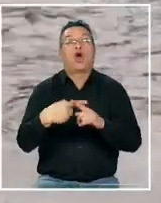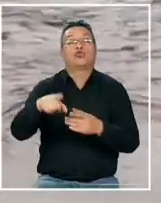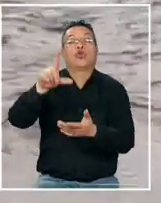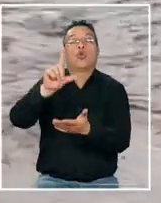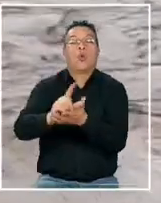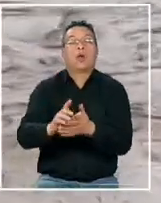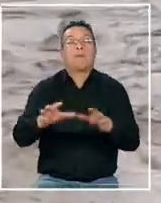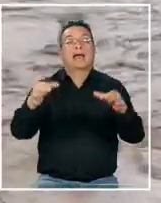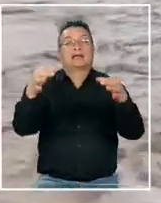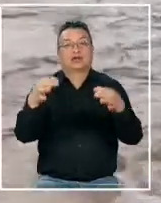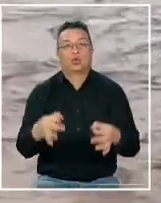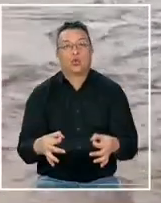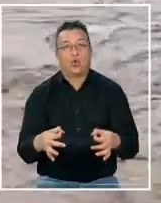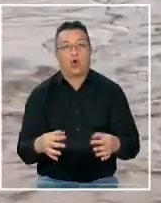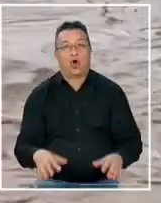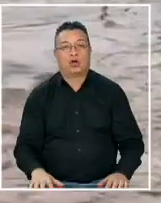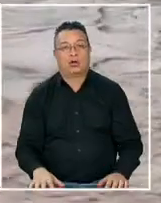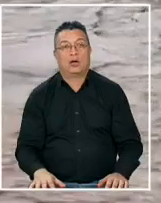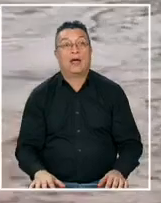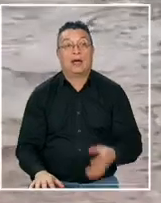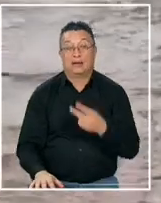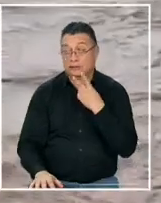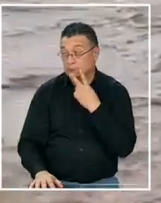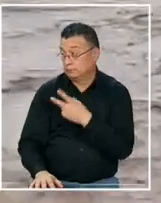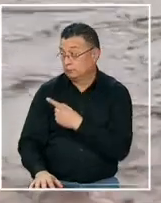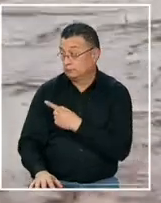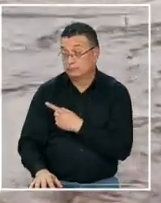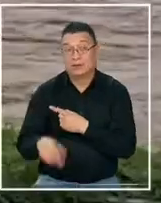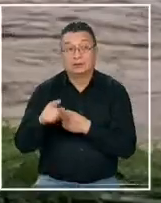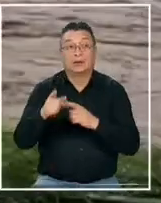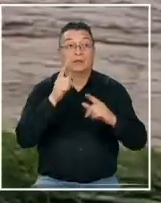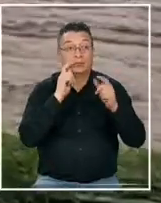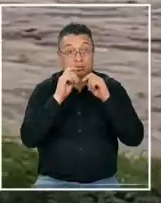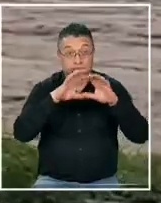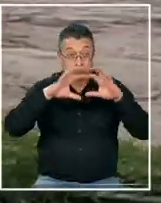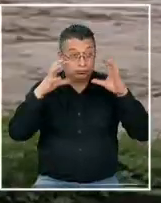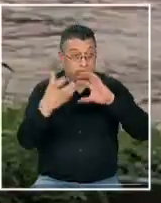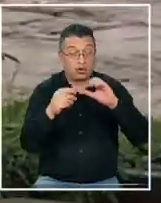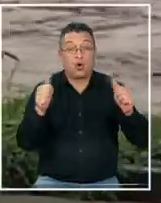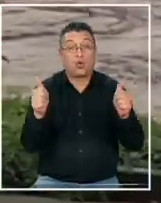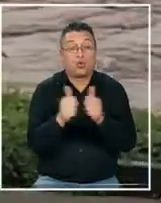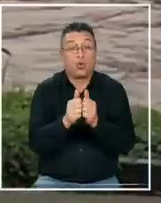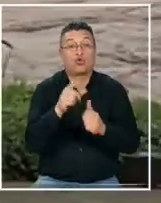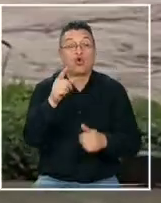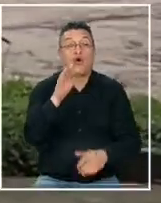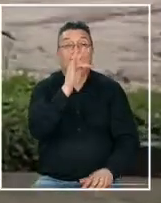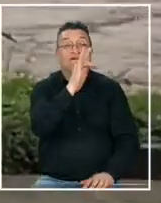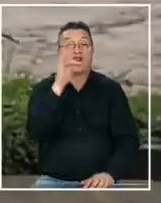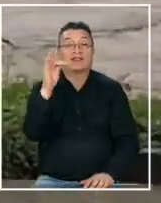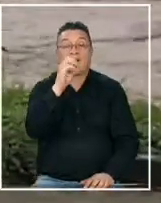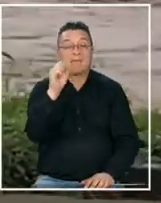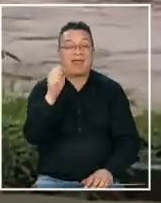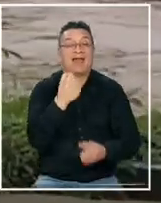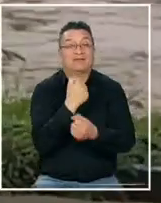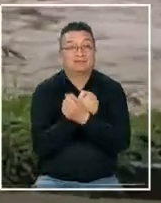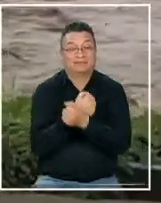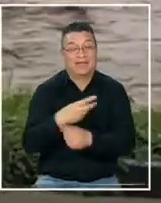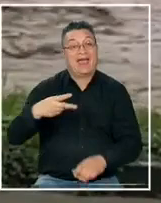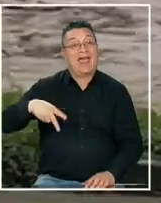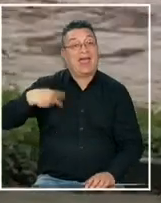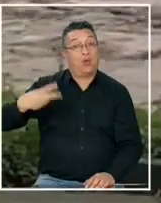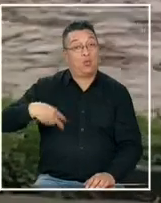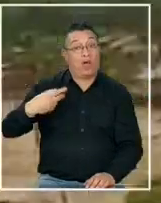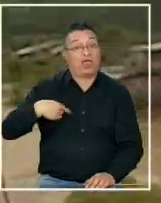mucho más seguro y este ya el sistema nacional de riesgos junto a las fuerzas armadas y también la policía nacional allá de Ecuador